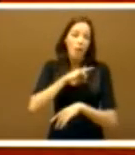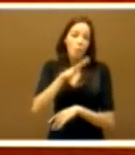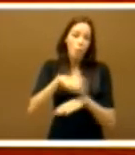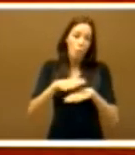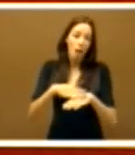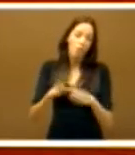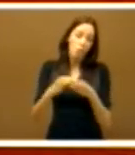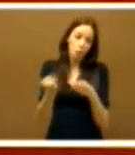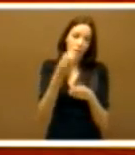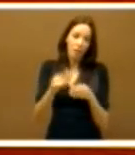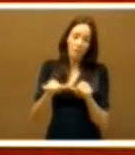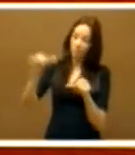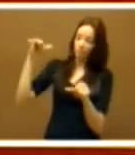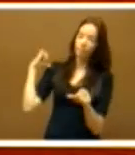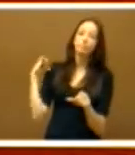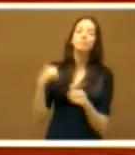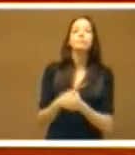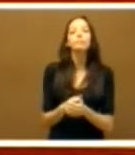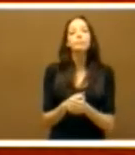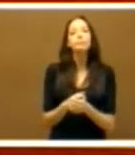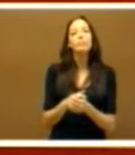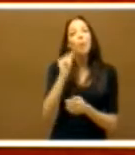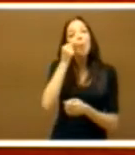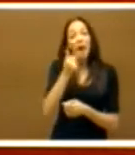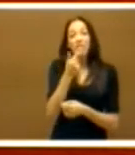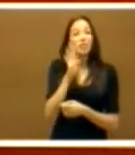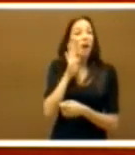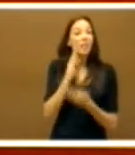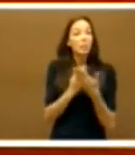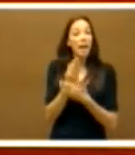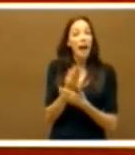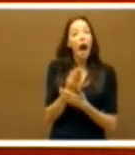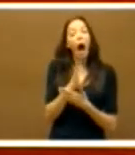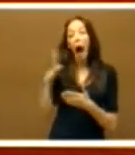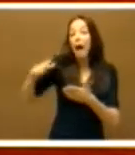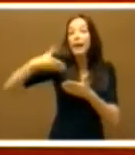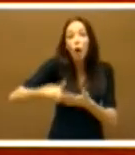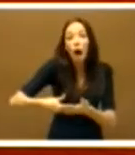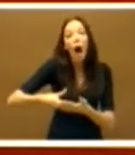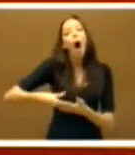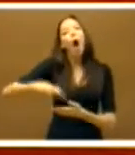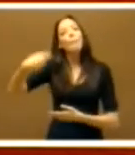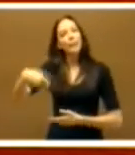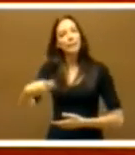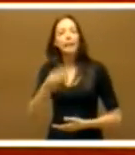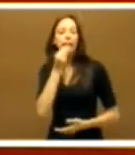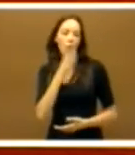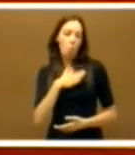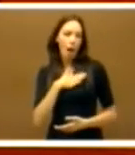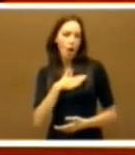el señor Monago esta mañana, hasta ahora hemos tenido un presidente bueno, pero no ha sido un buen presidente.